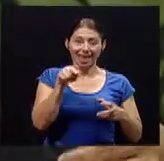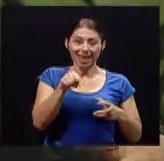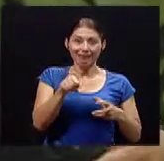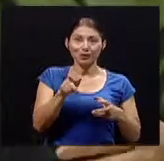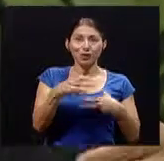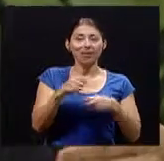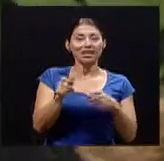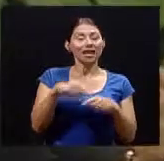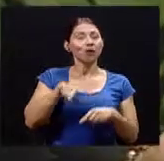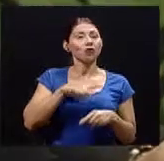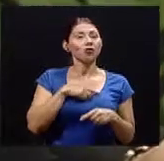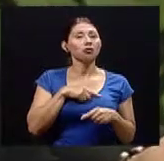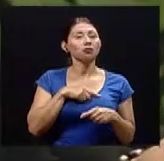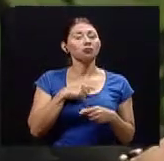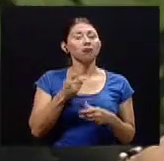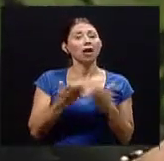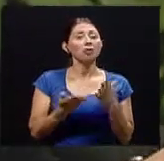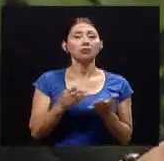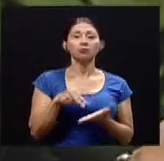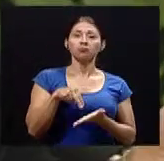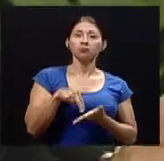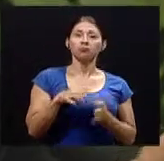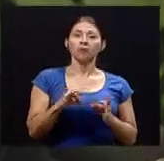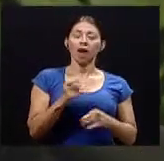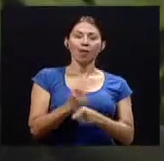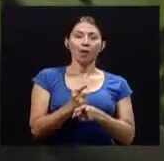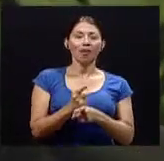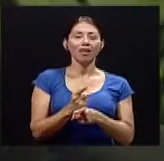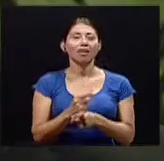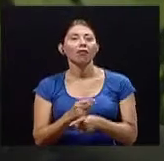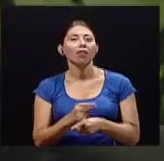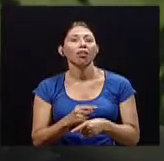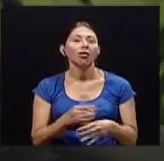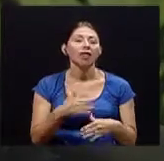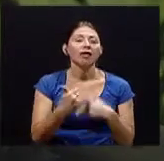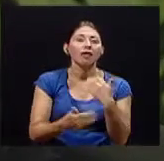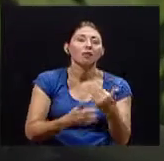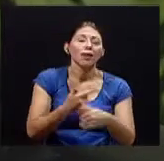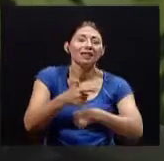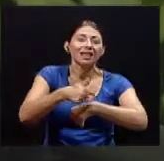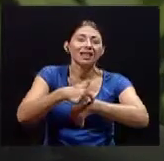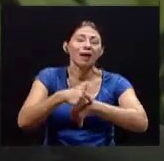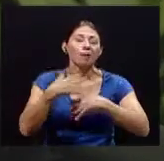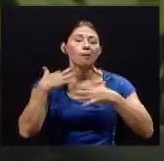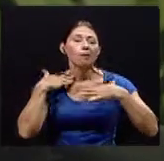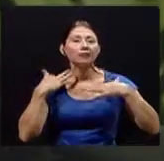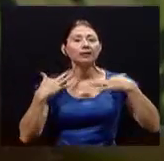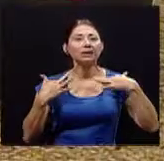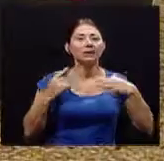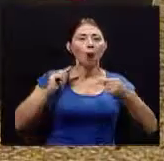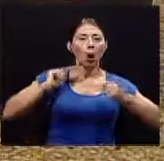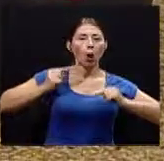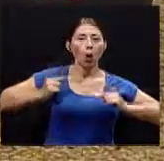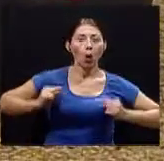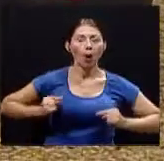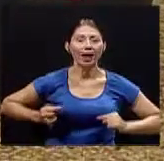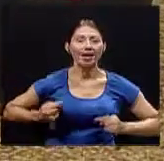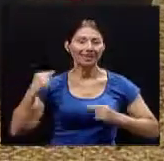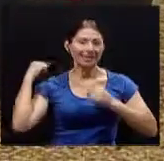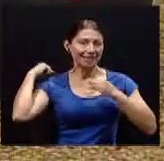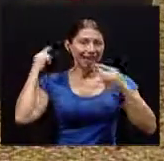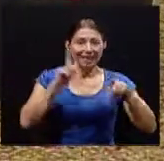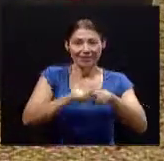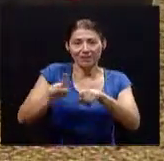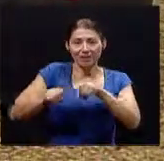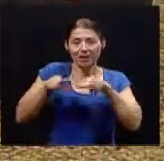dolores en ciertas partes muy definidas claro y es que desde ese punto de vista de lo que está diciendo